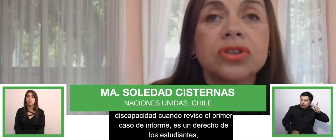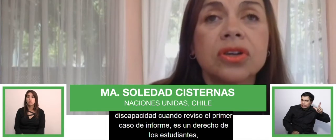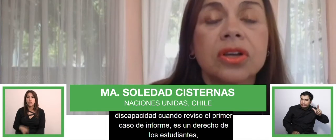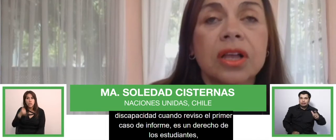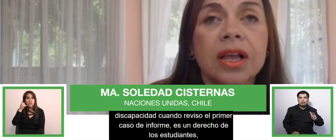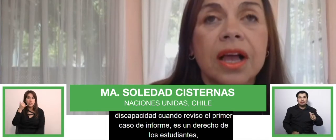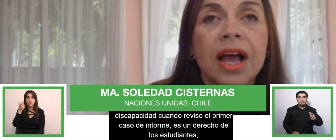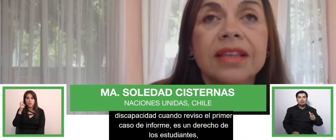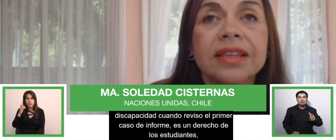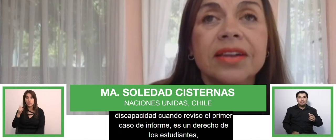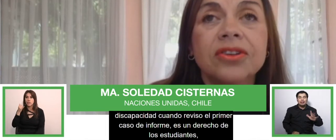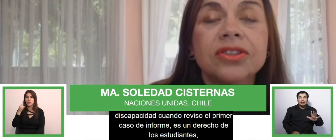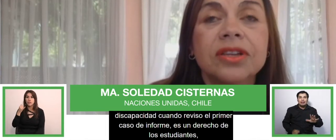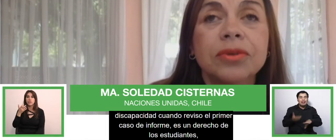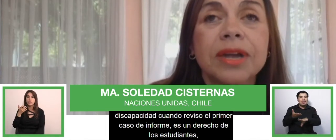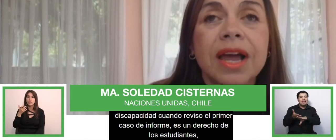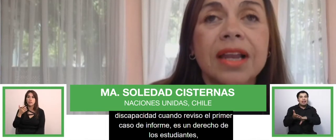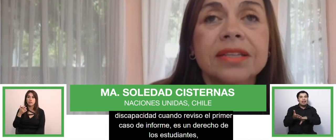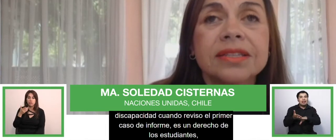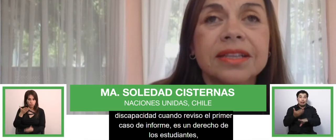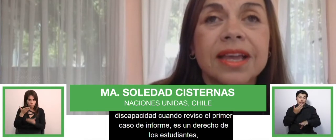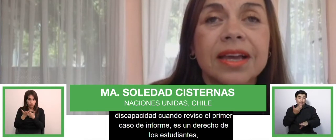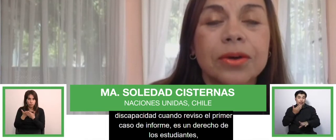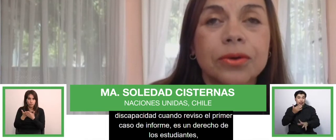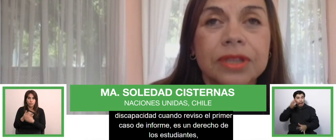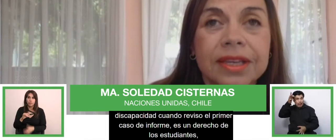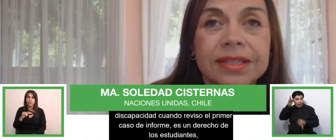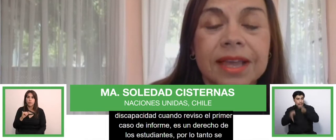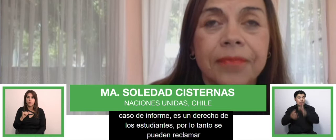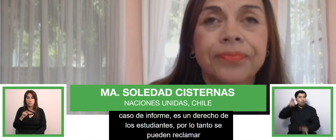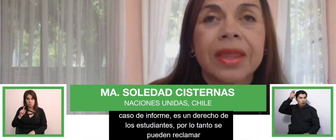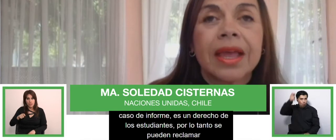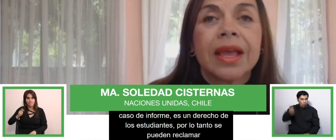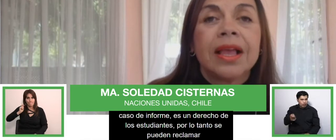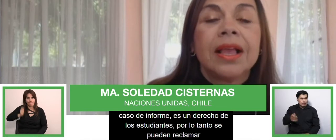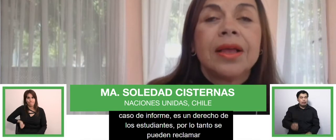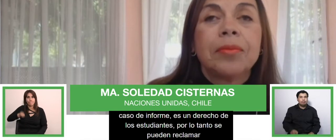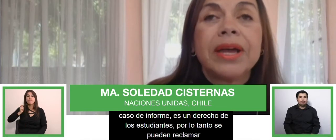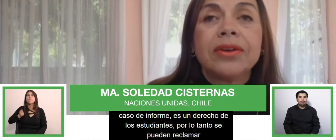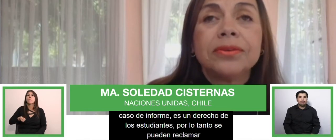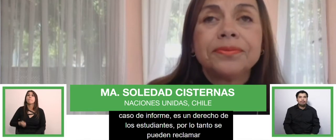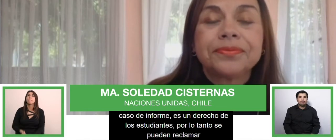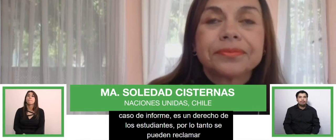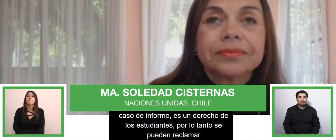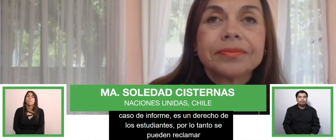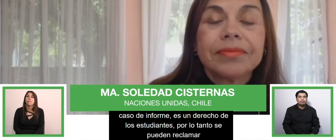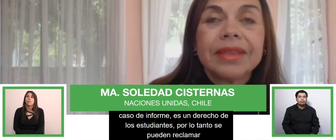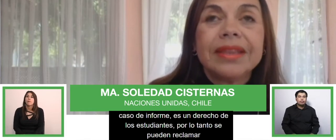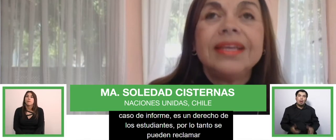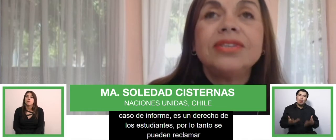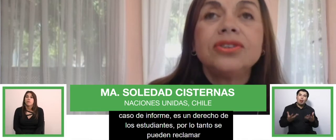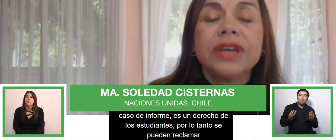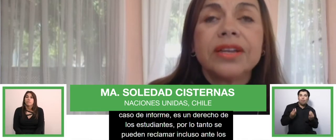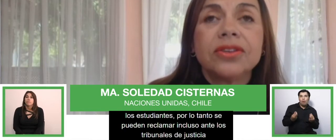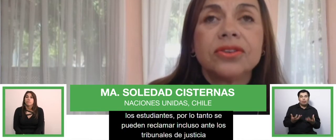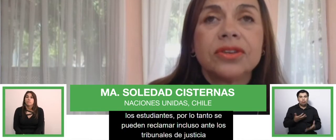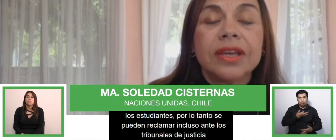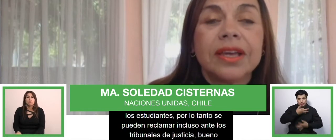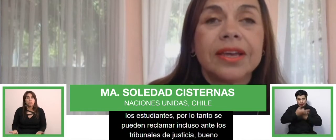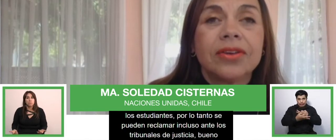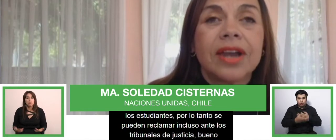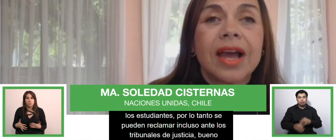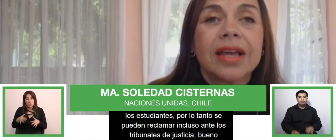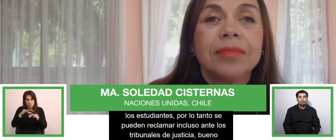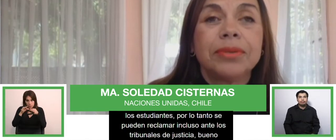incluso ante los tribunales de justicia. Bueno, dicho esto